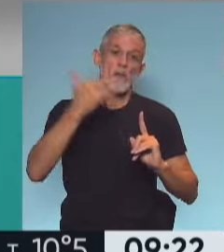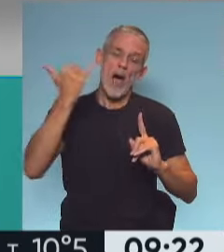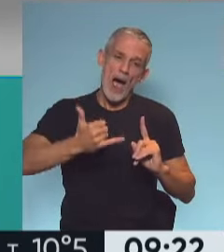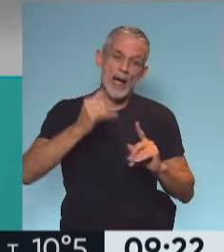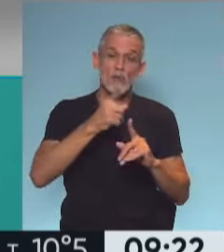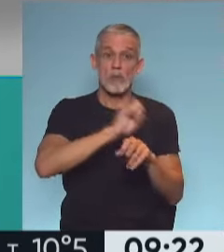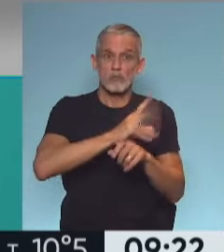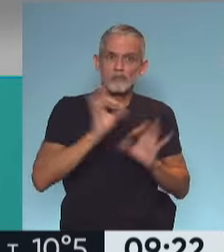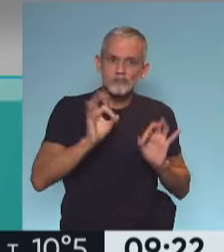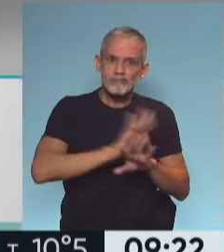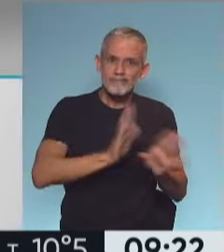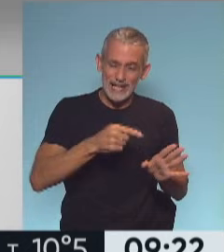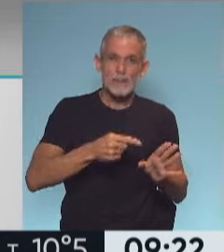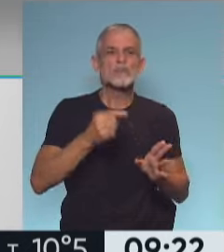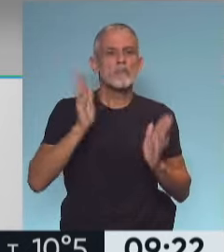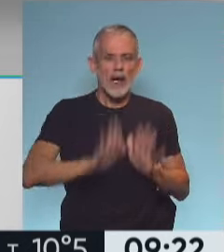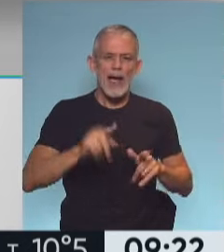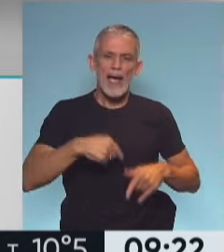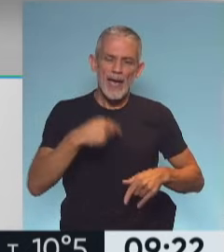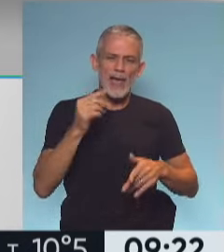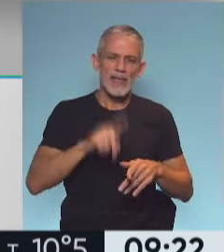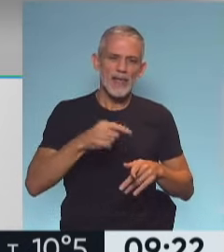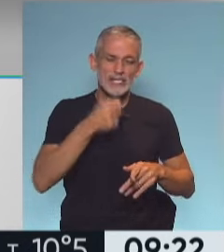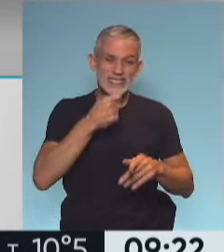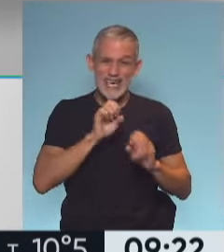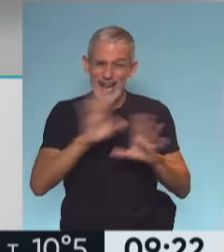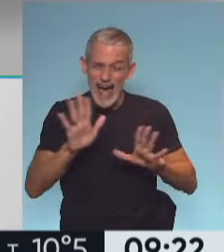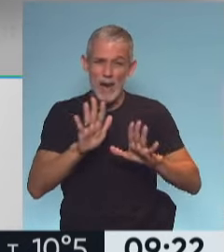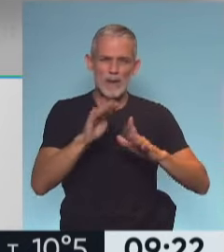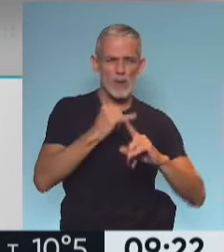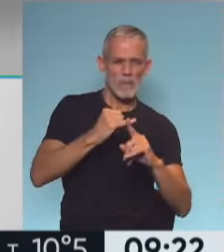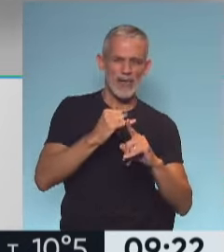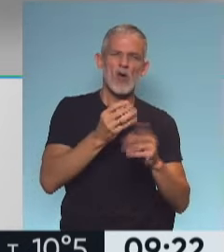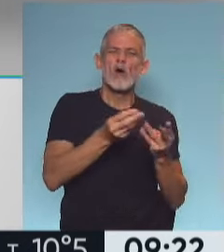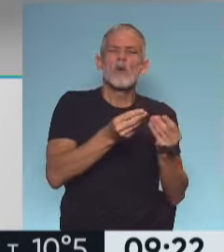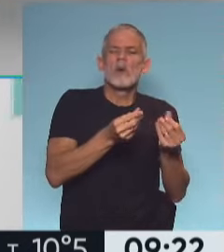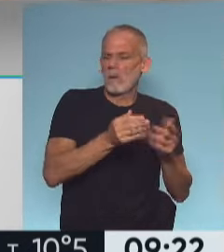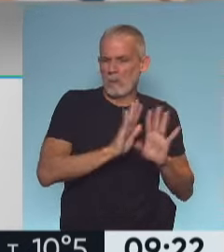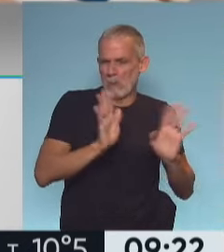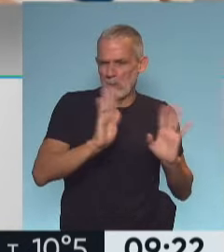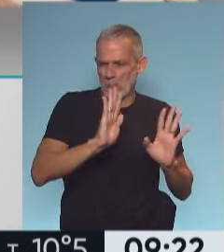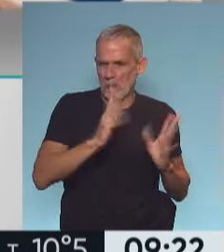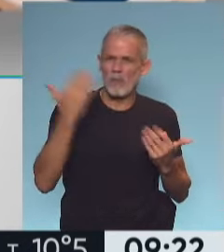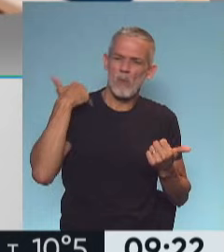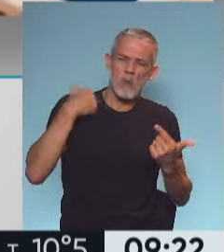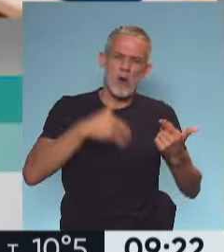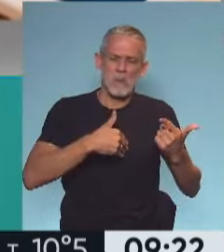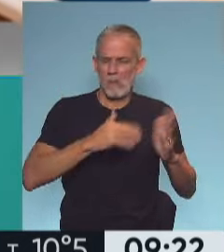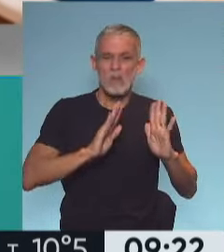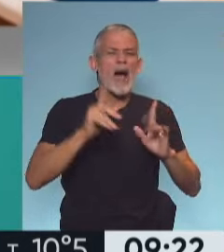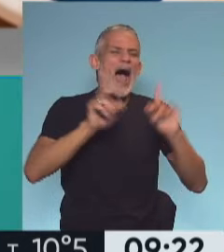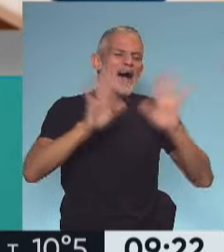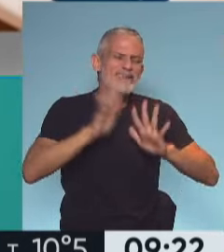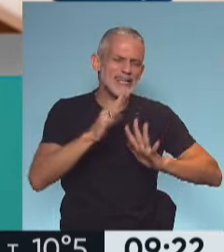sobre todo si la enfermedad por COVID fue moderada o grave. Las más leves tienen menor incidencia, pero a veces se advierten.